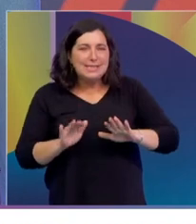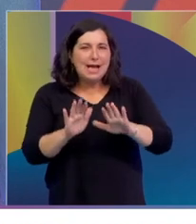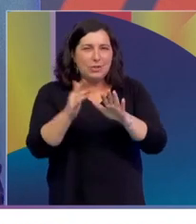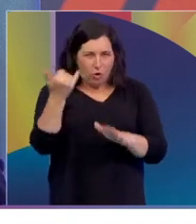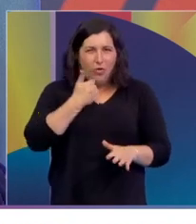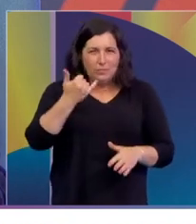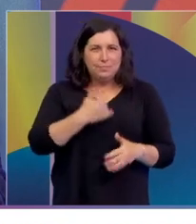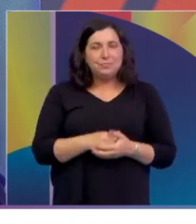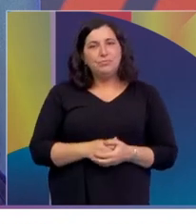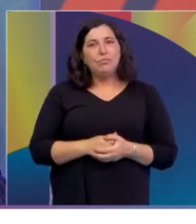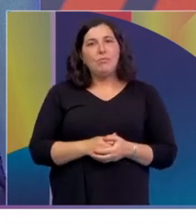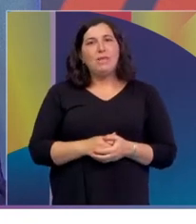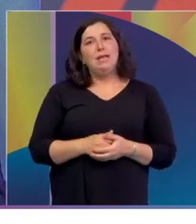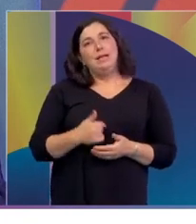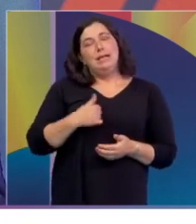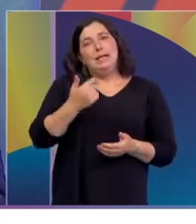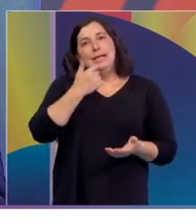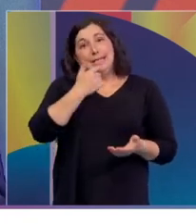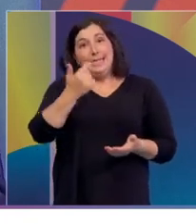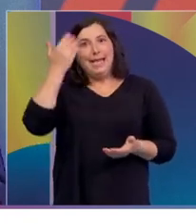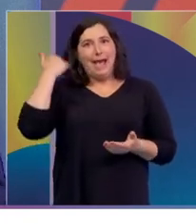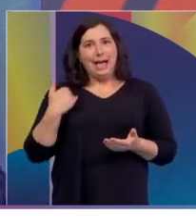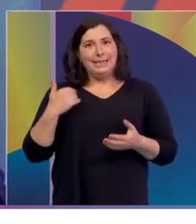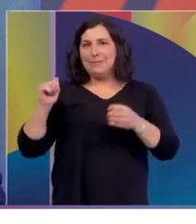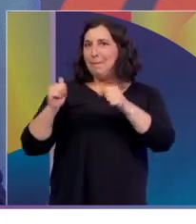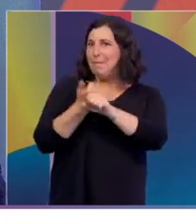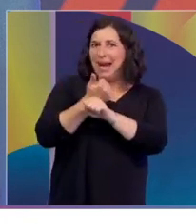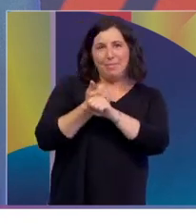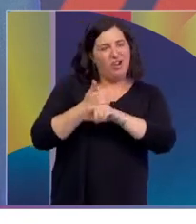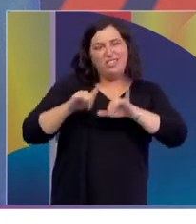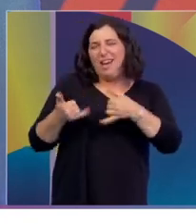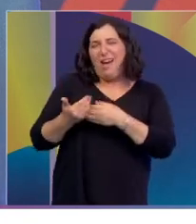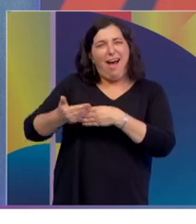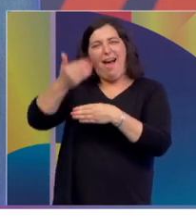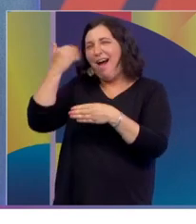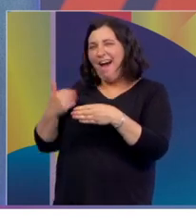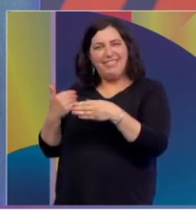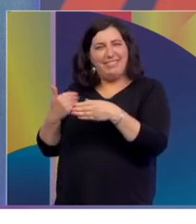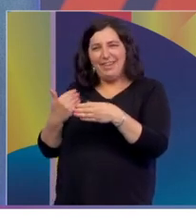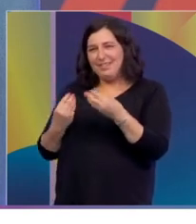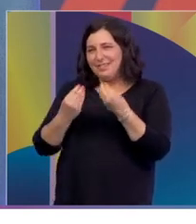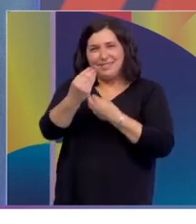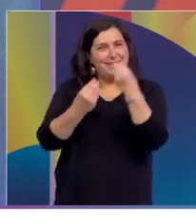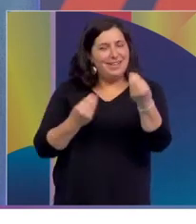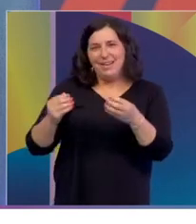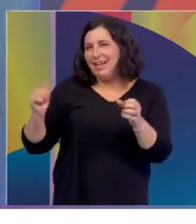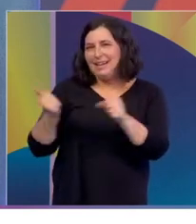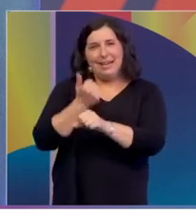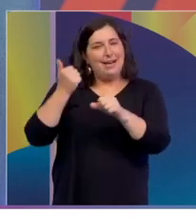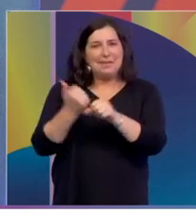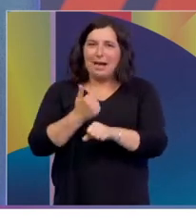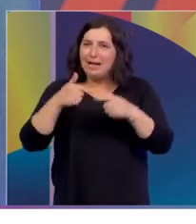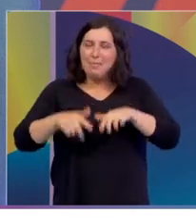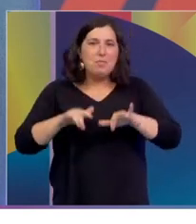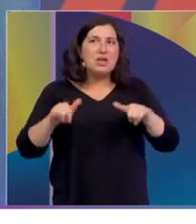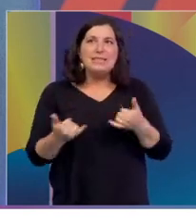Bueno, como decía antes, nosotros el premio lo ganamos mucho antes de ya estar en participar de los premios y